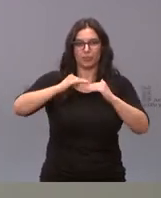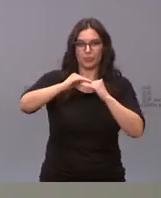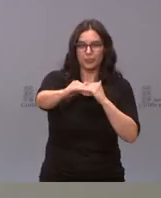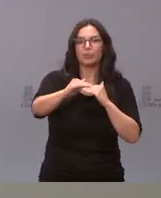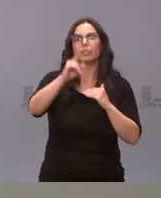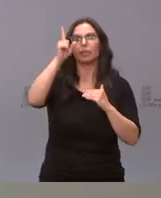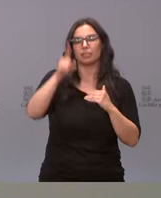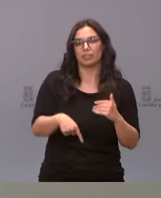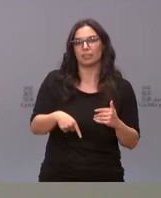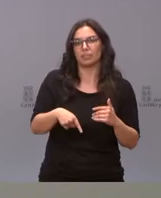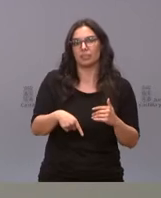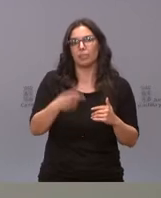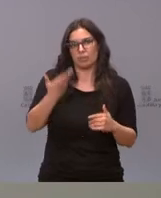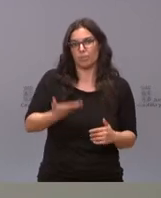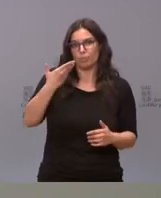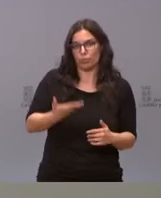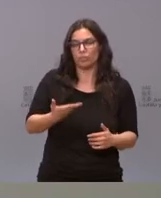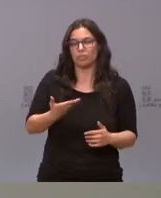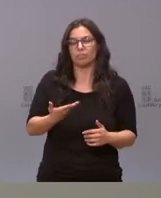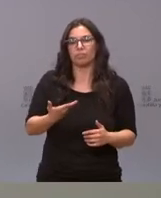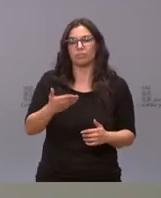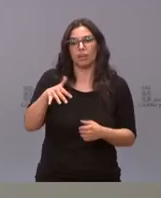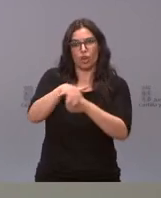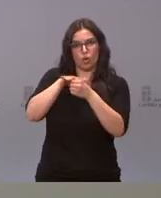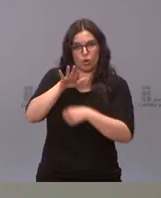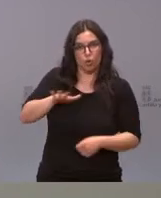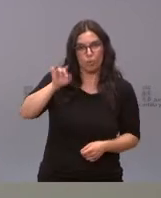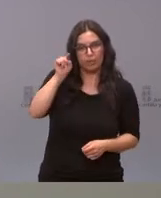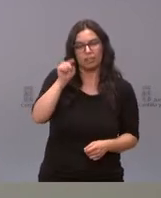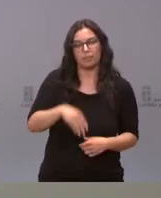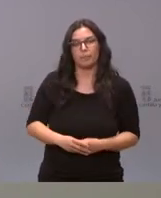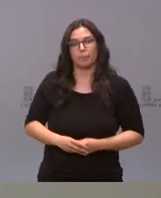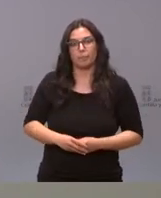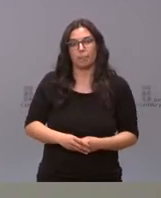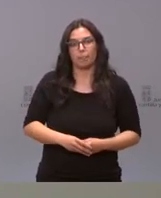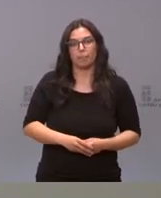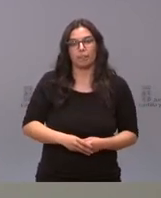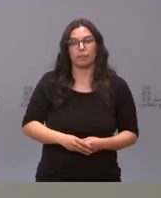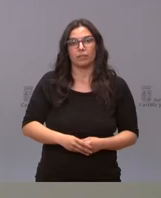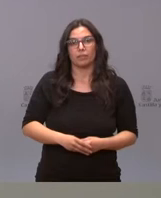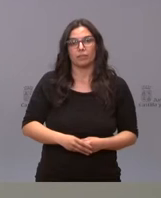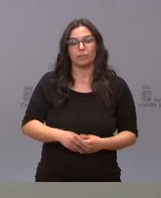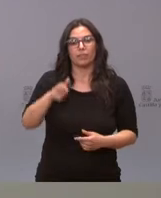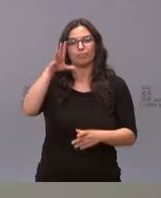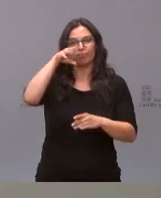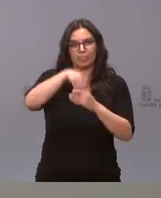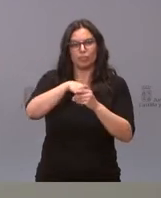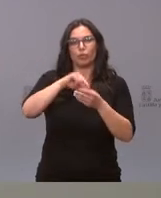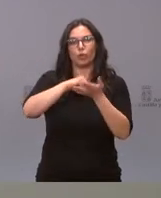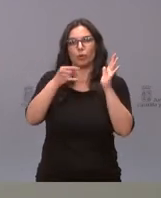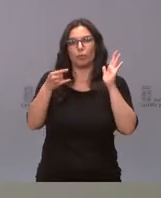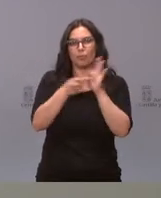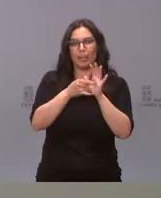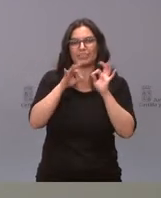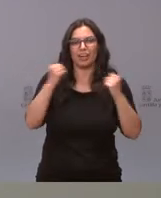importante en la comarca y que la estamos acondicionando dentro del plan del bloque de actuaciones